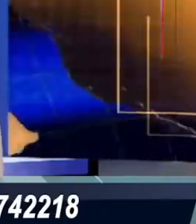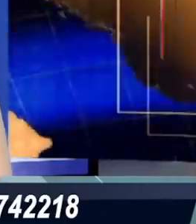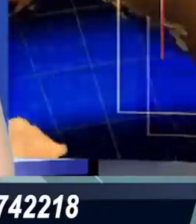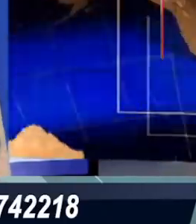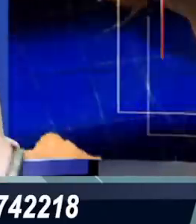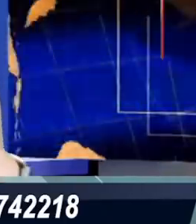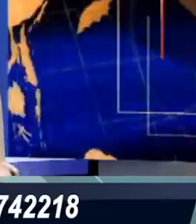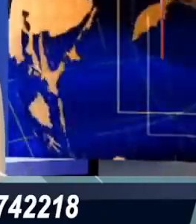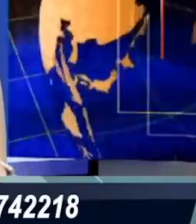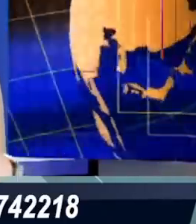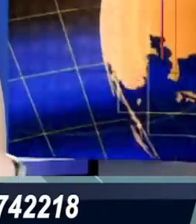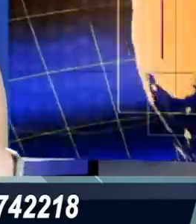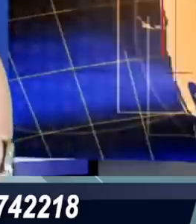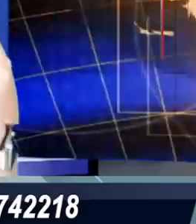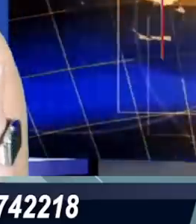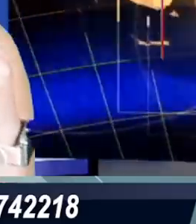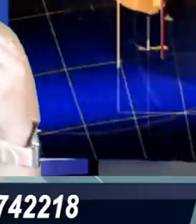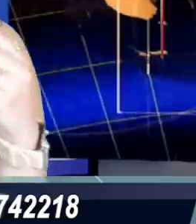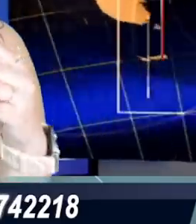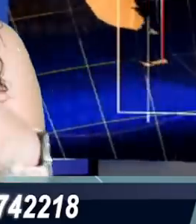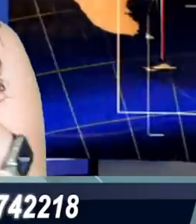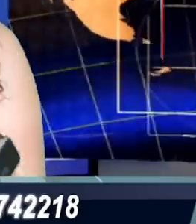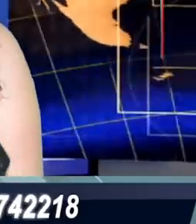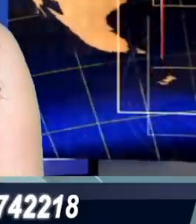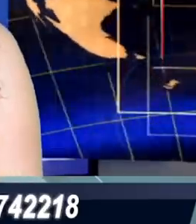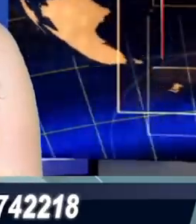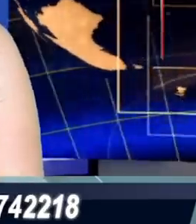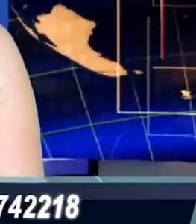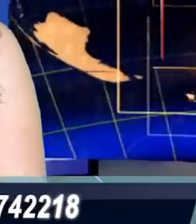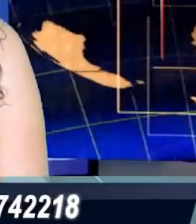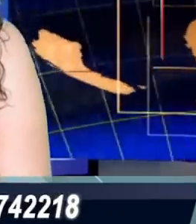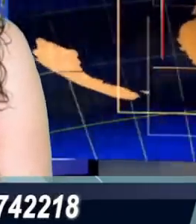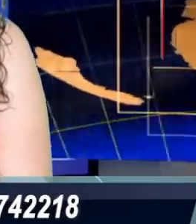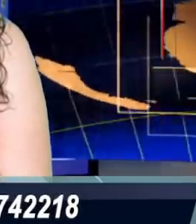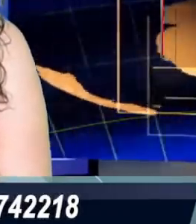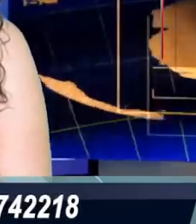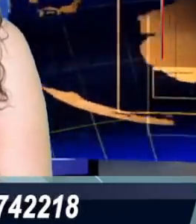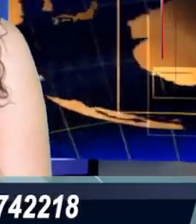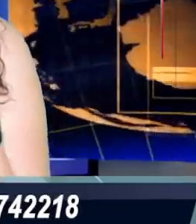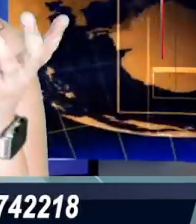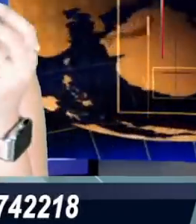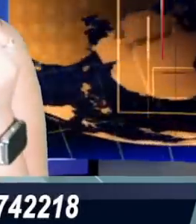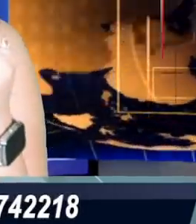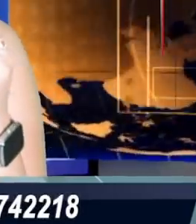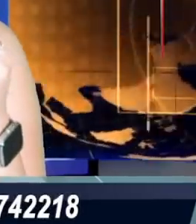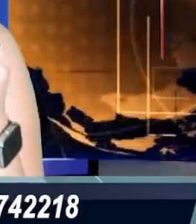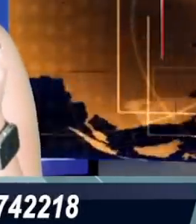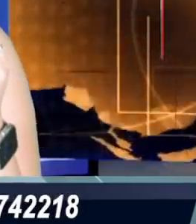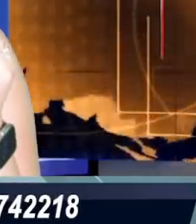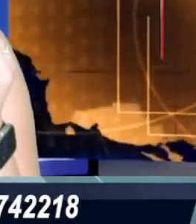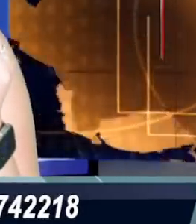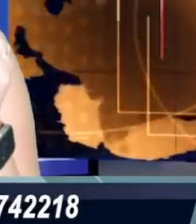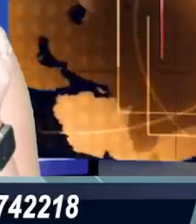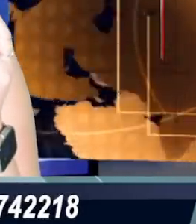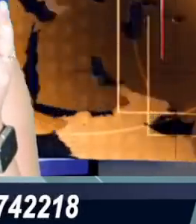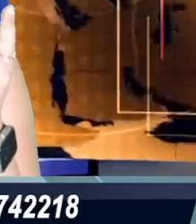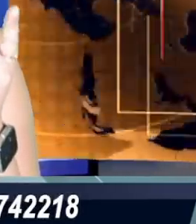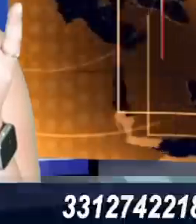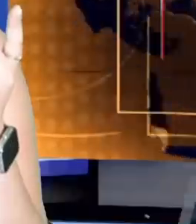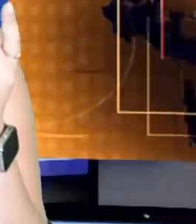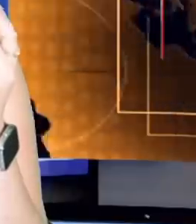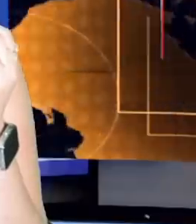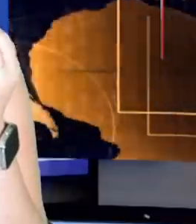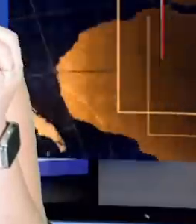ciudadanas y nosotros podamos pues tener contacto cercano con todos ustedes para también estarles haciendo llegar la